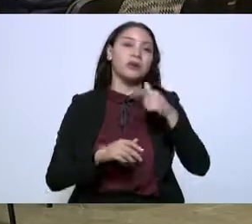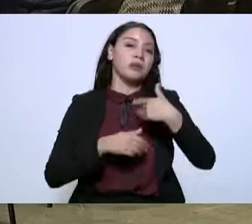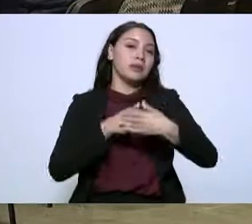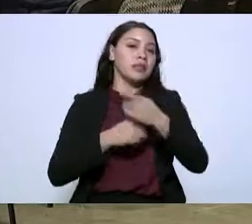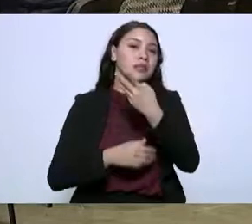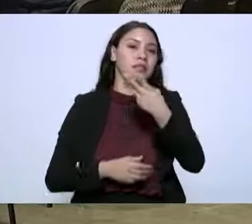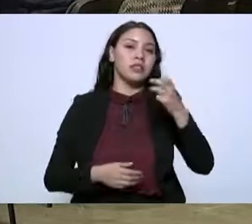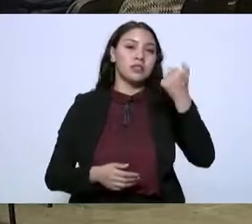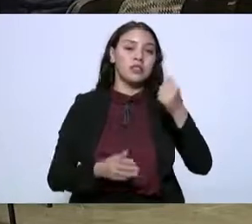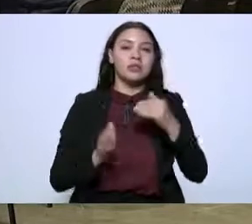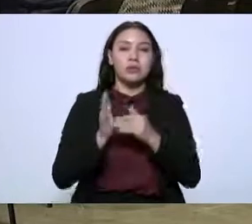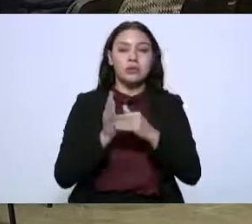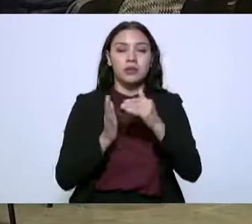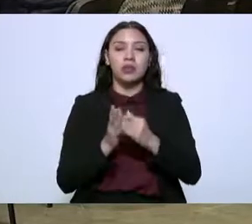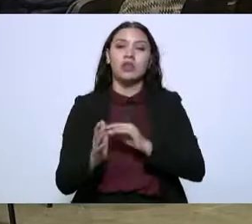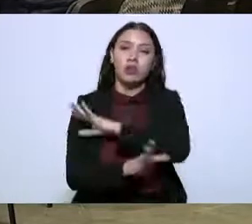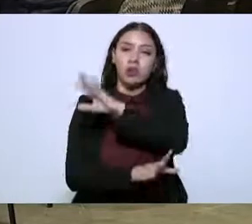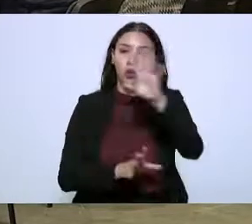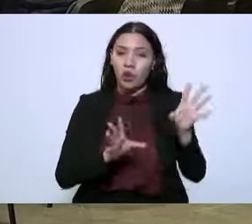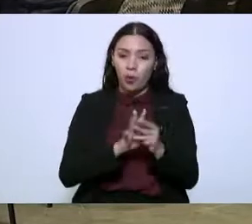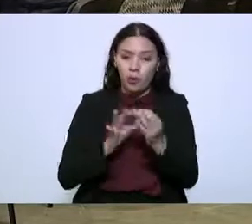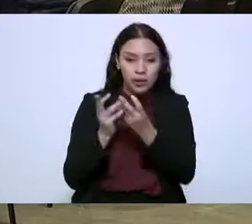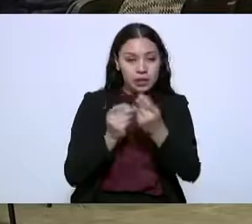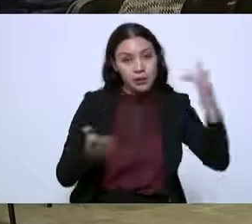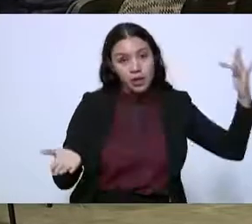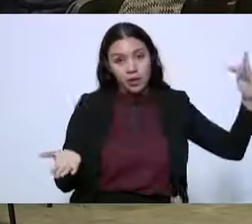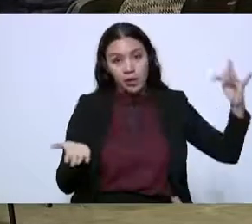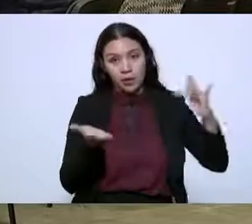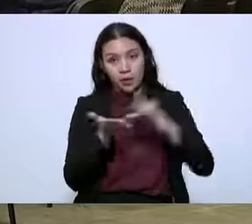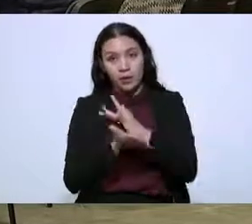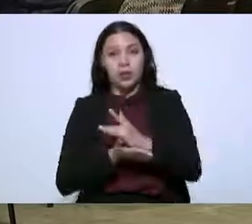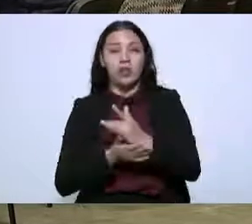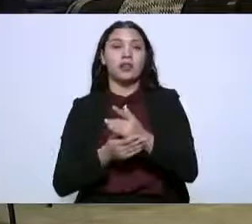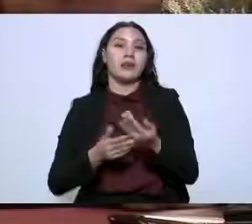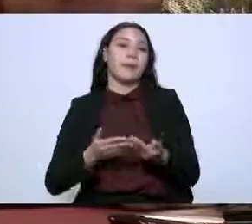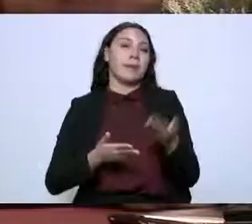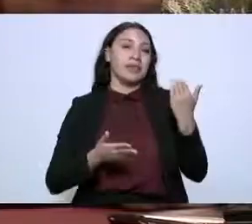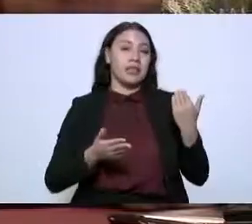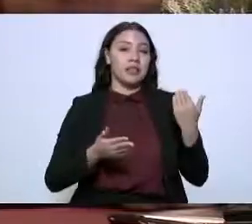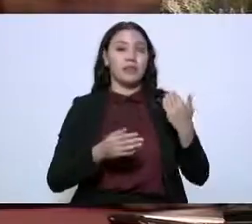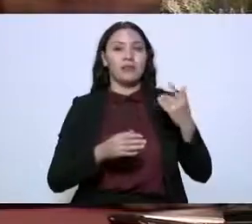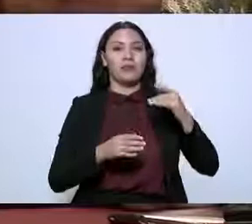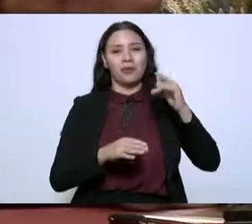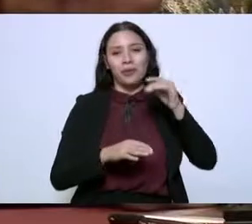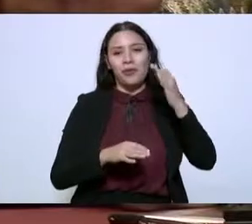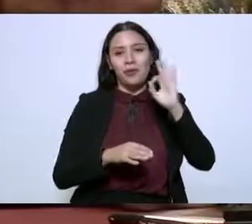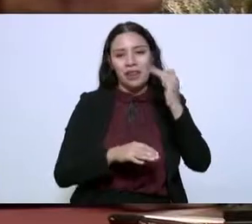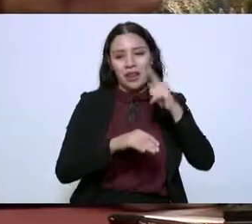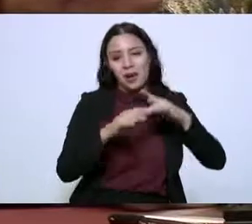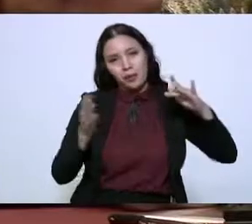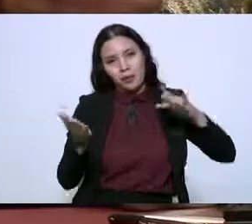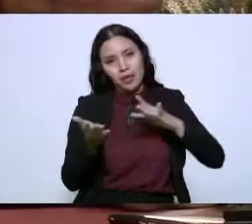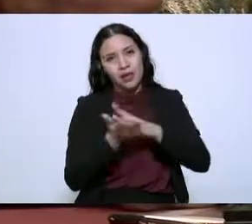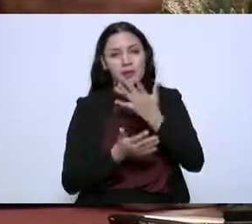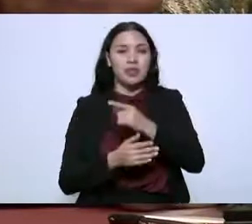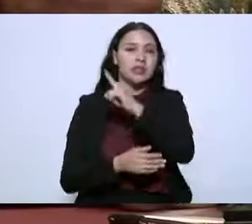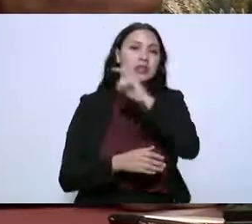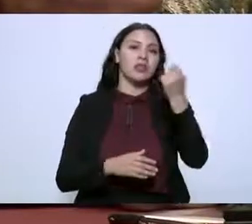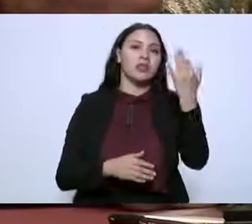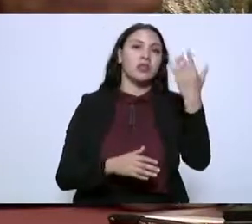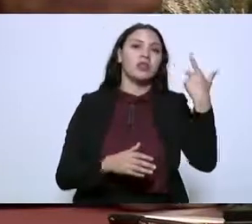En total, tenemos que la inversión que se hizo a nivel ambiental del sector, tenemos de